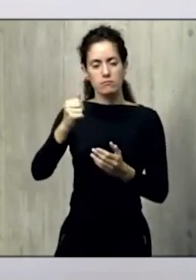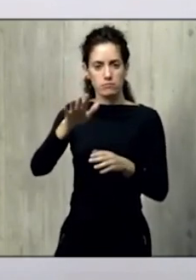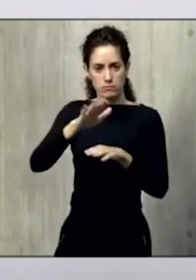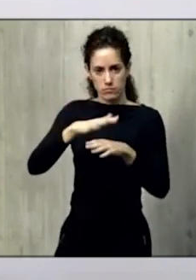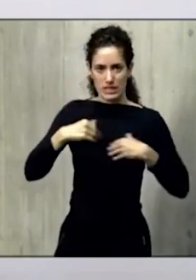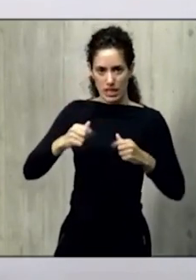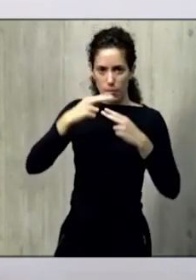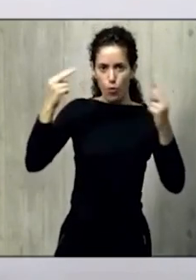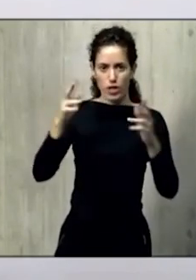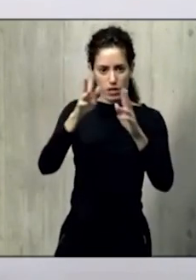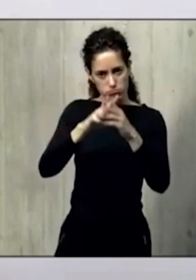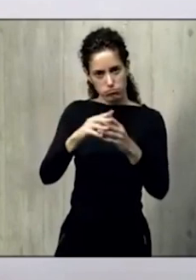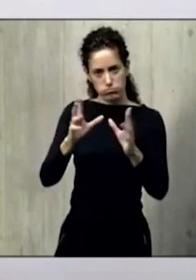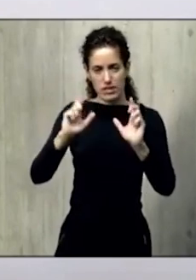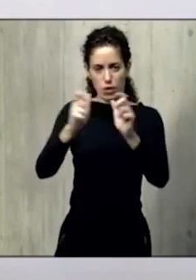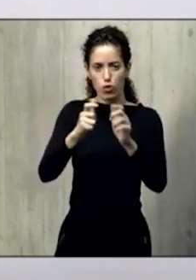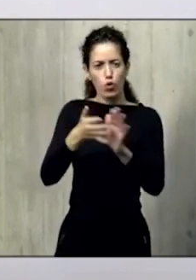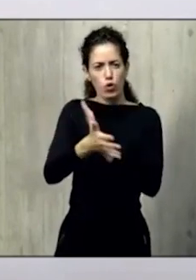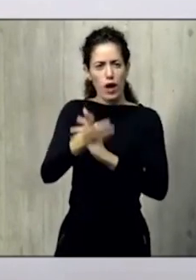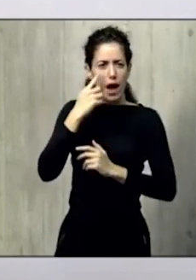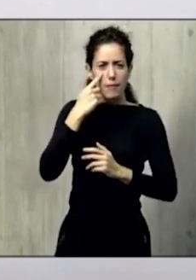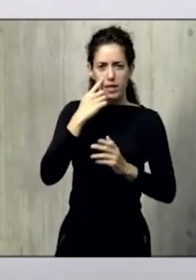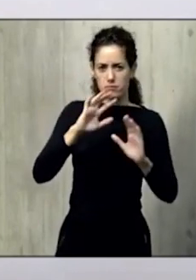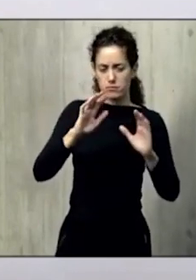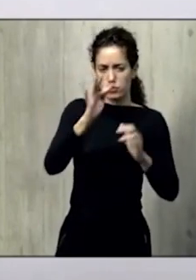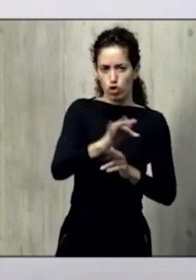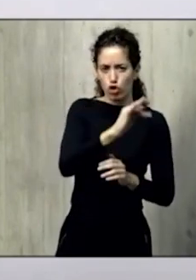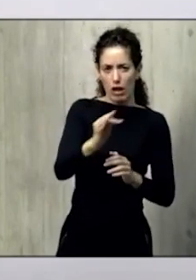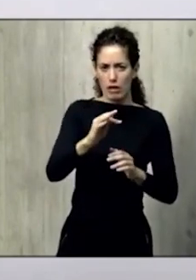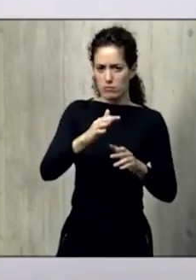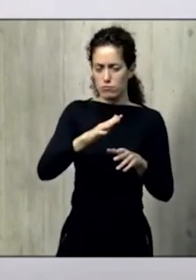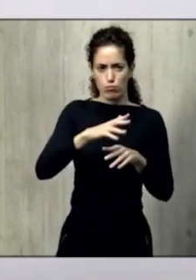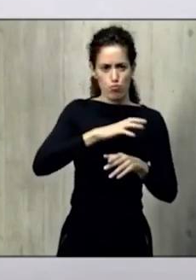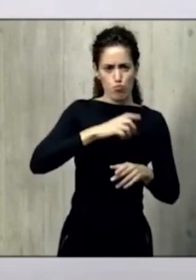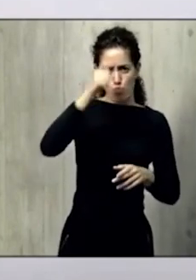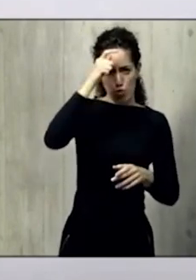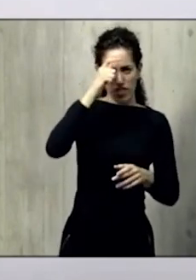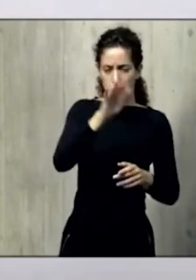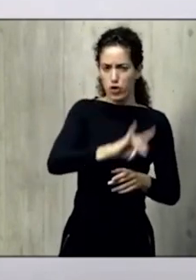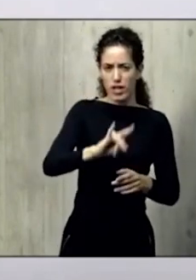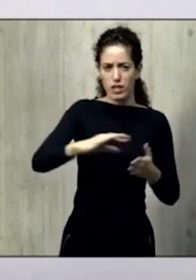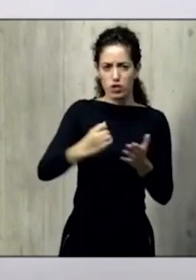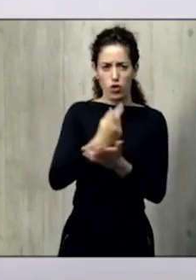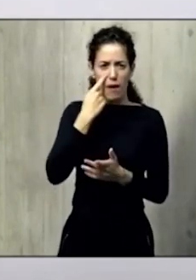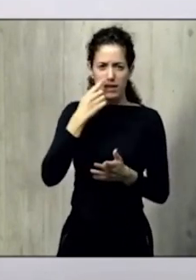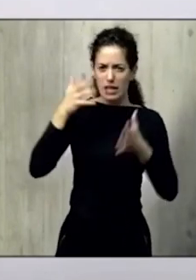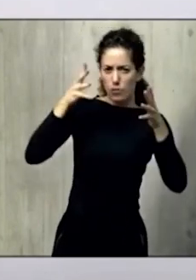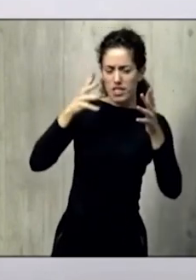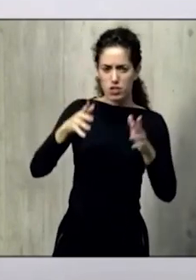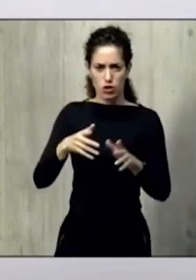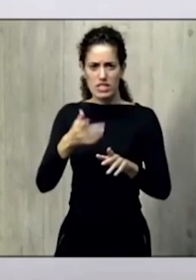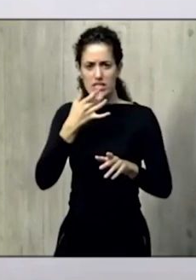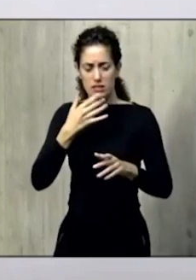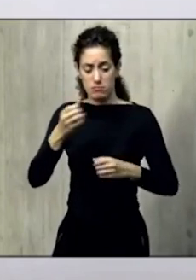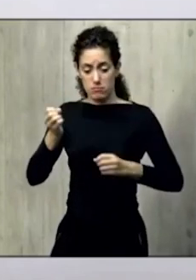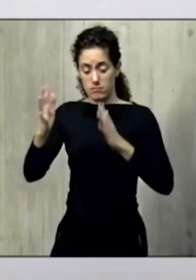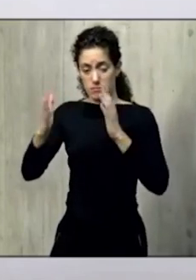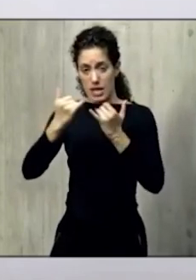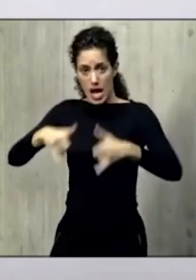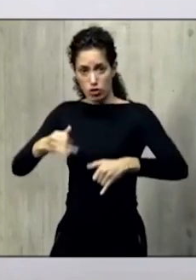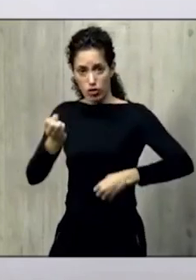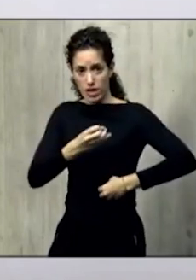analizar en el marco del conjunto de municipios de Canarias las condiciones recomendadas para la celebración de los actos de Navidad,